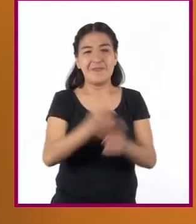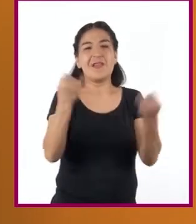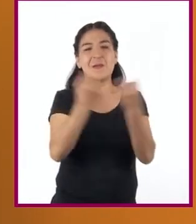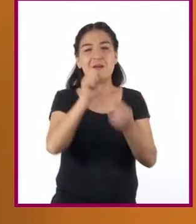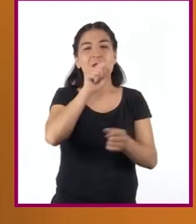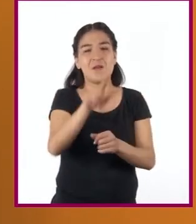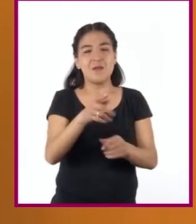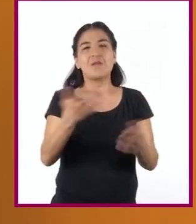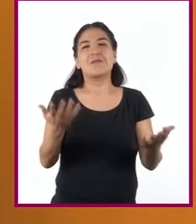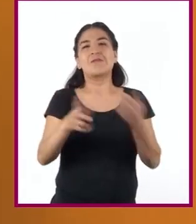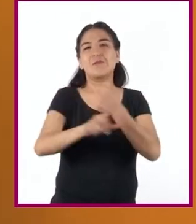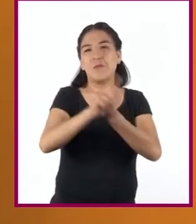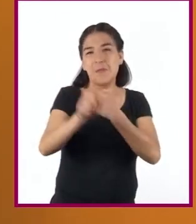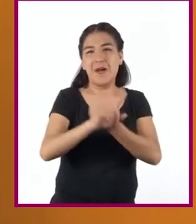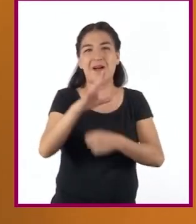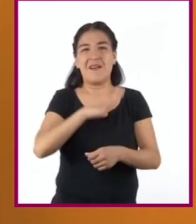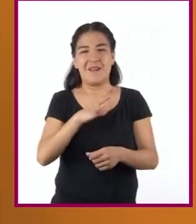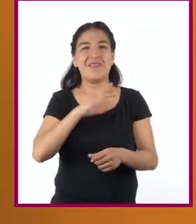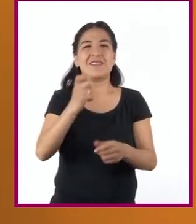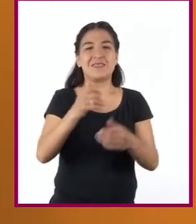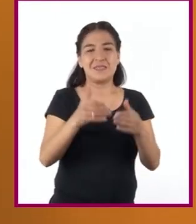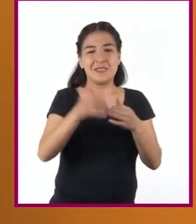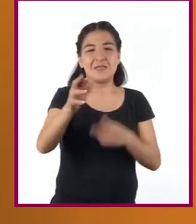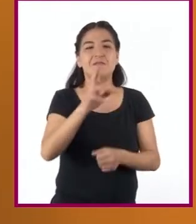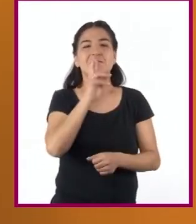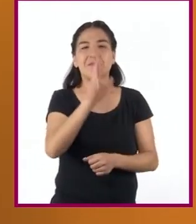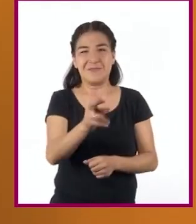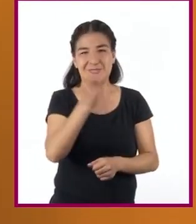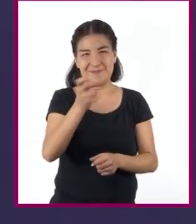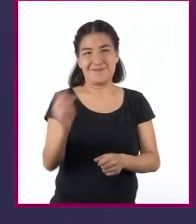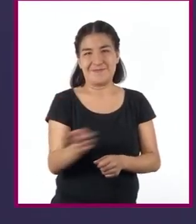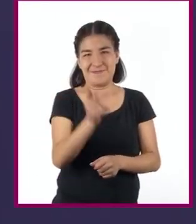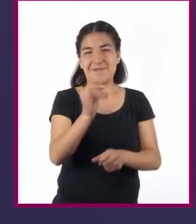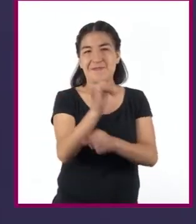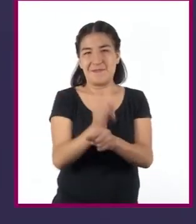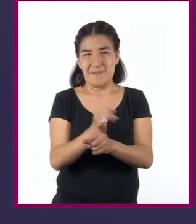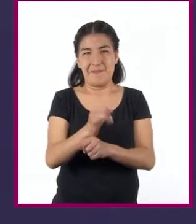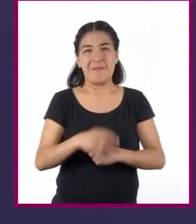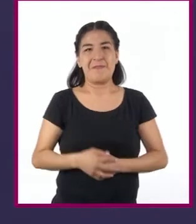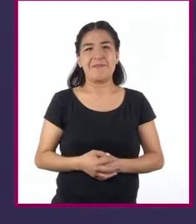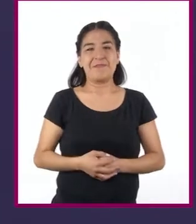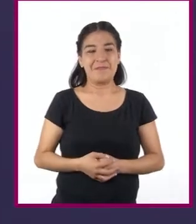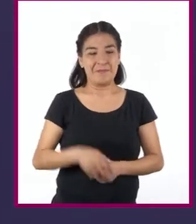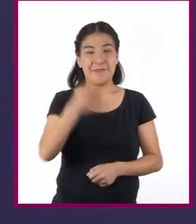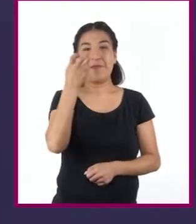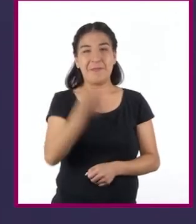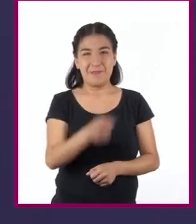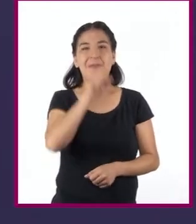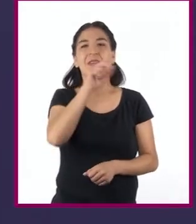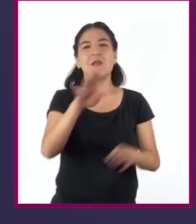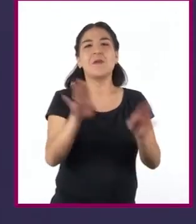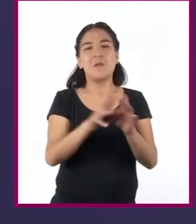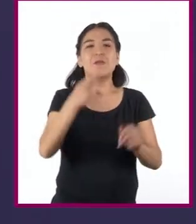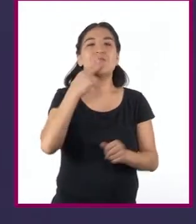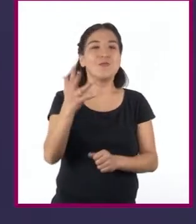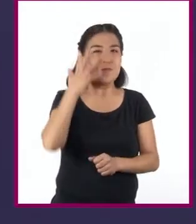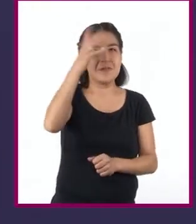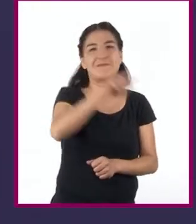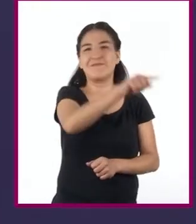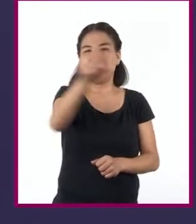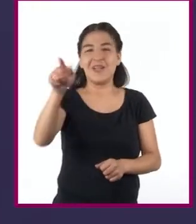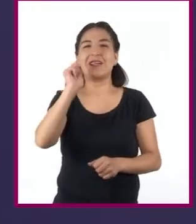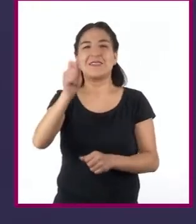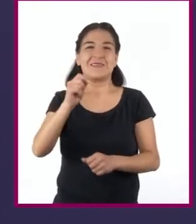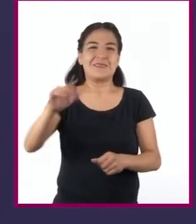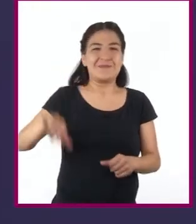inconvenientes surgidos durante el proceso y los resultados de su investigación. Asimismo, servirá a futuros investigadores